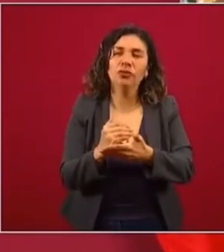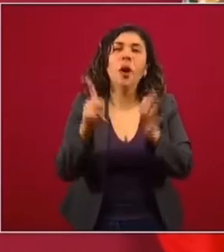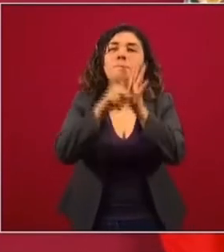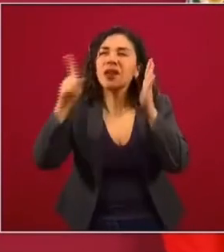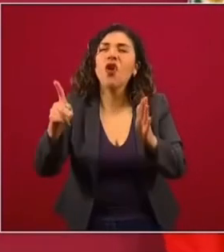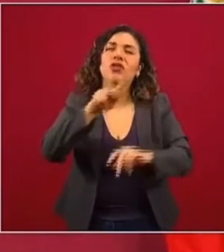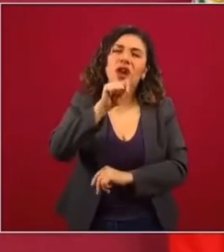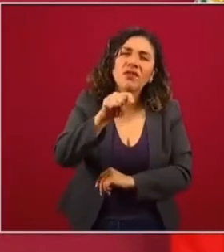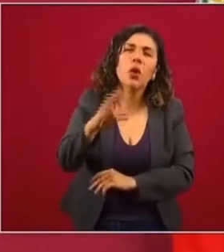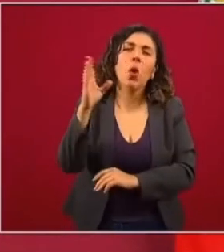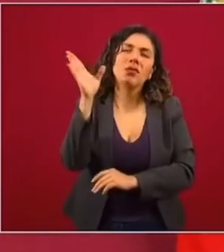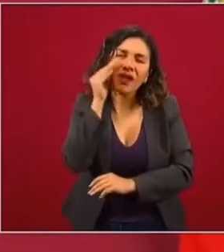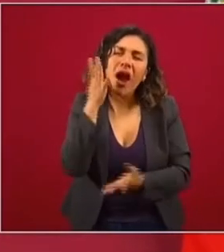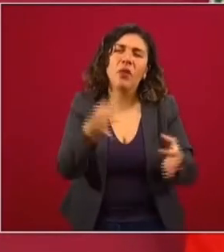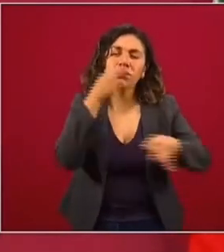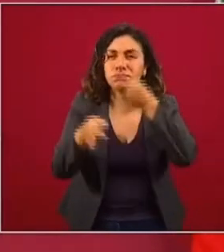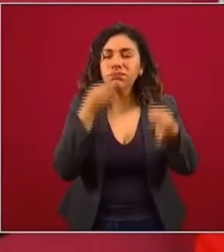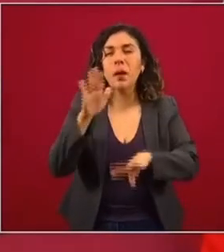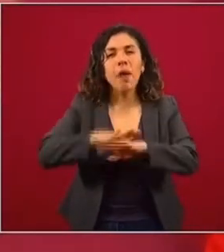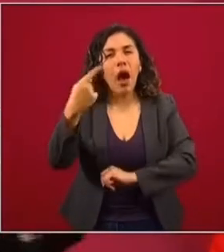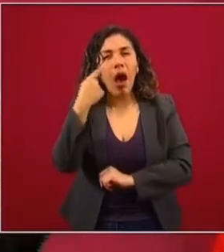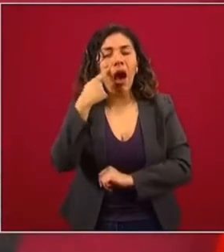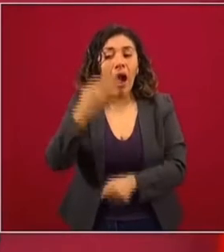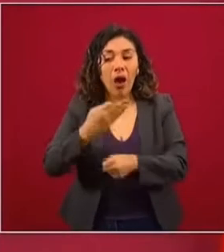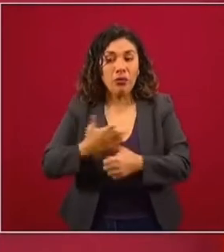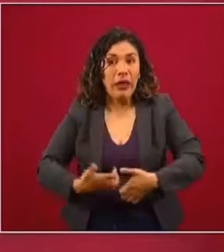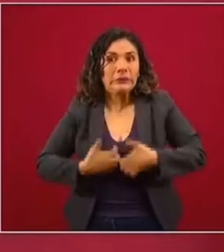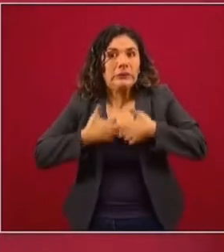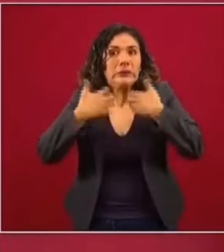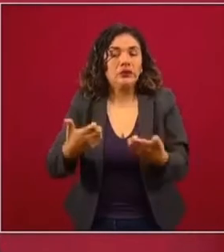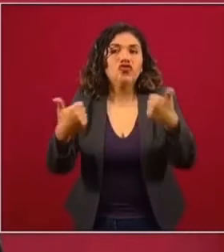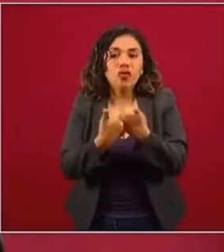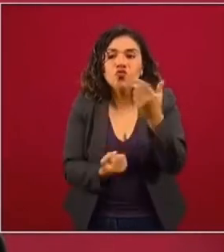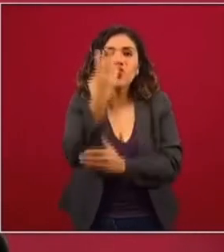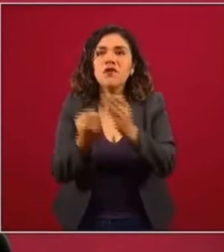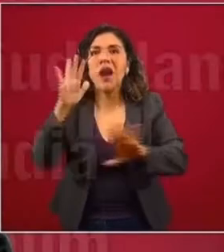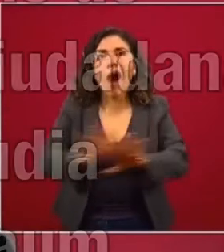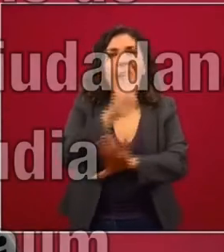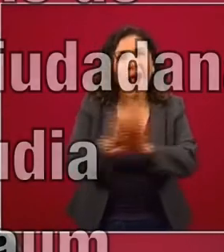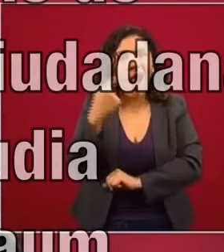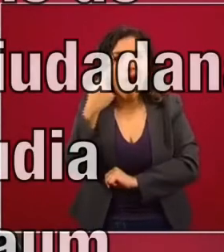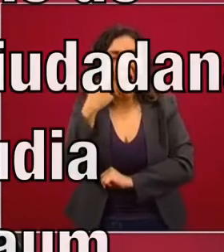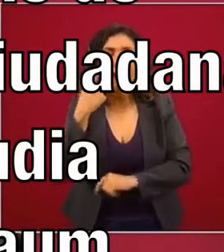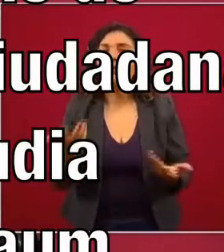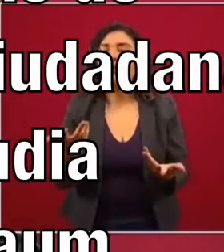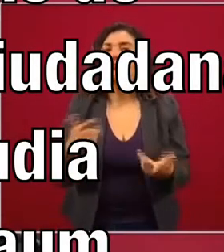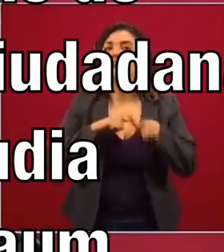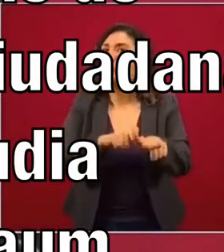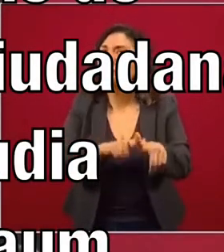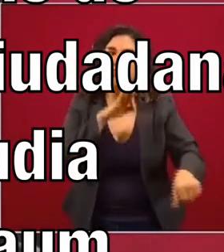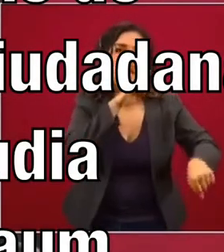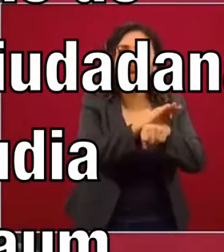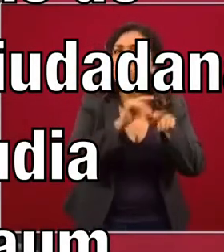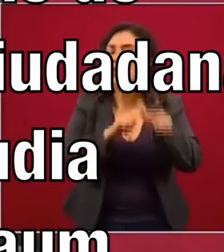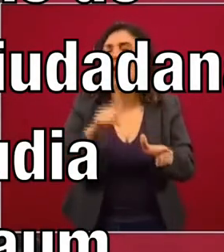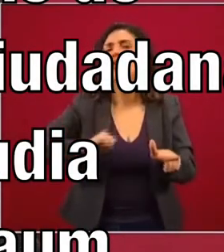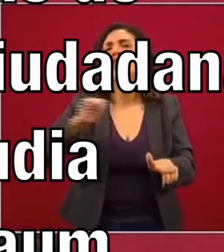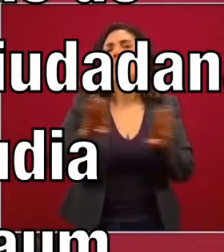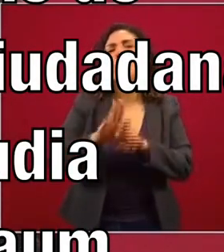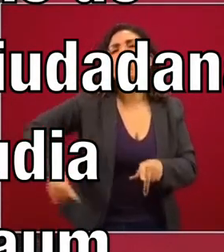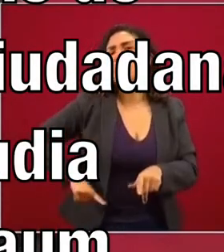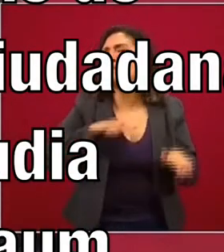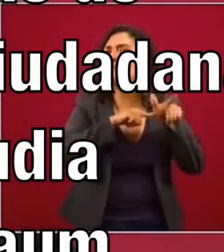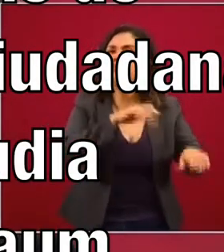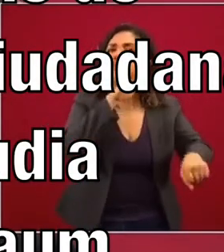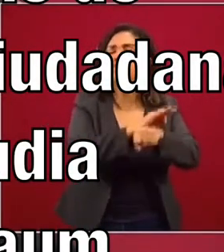medios convencionales que están enojados con los cambios y siguen defendiendo al antiguo régimen